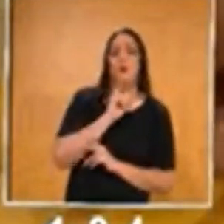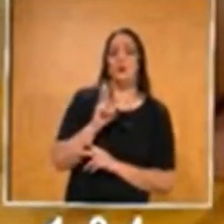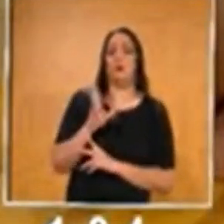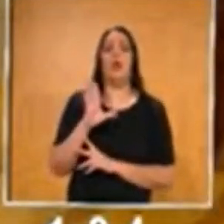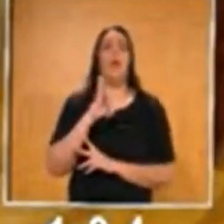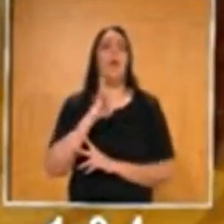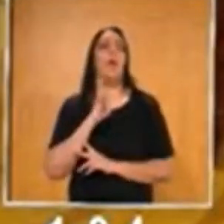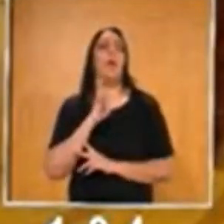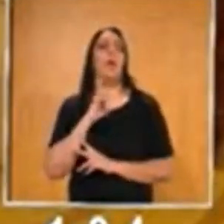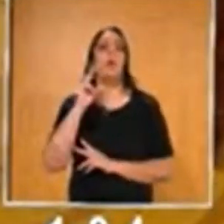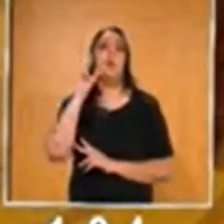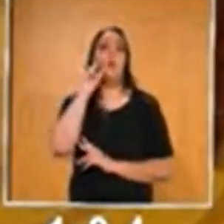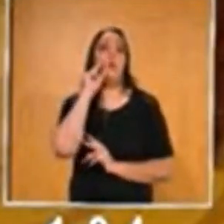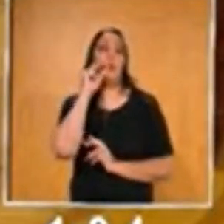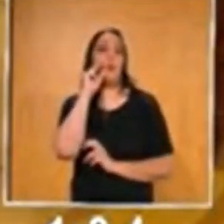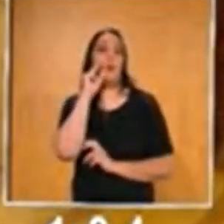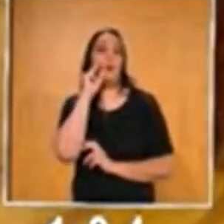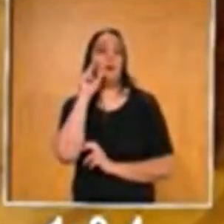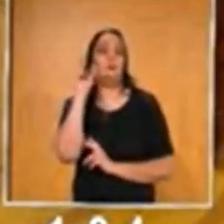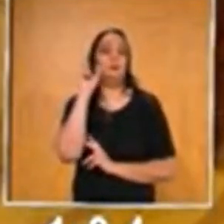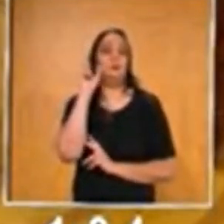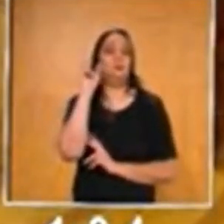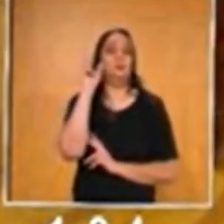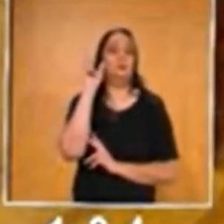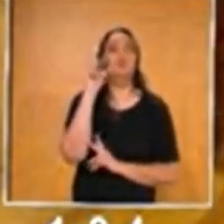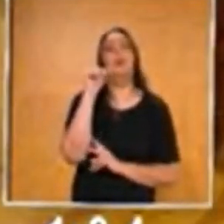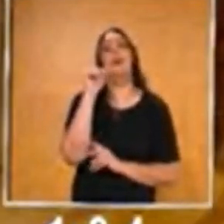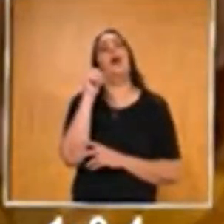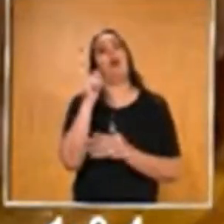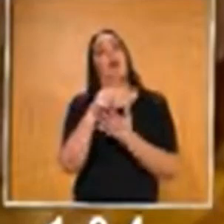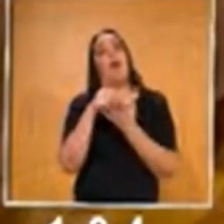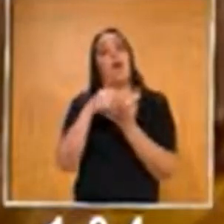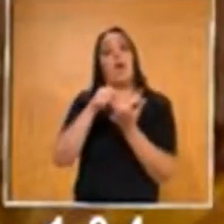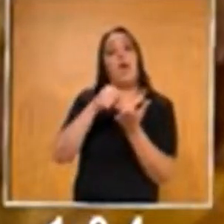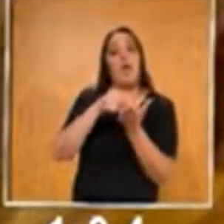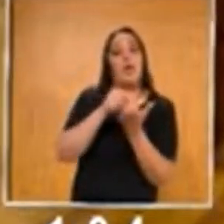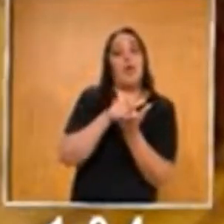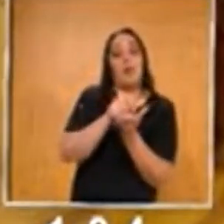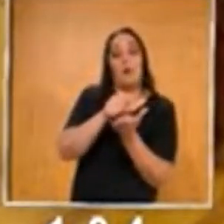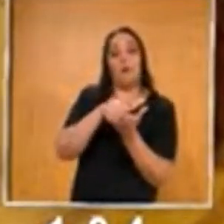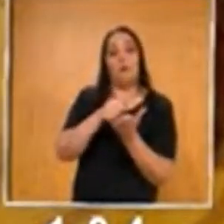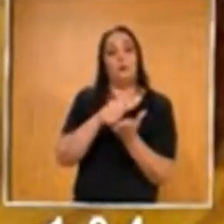siendo uvas, arroz, unos coditos,